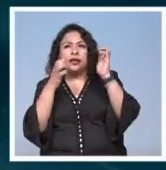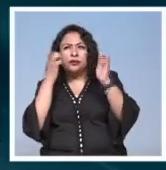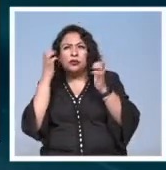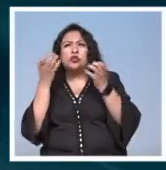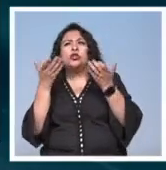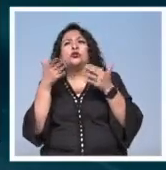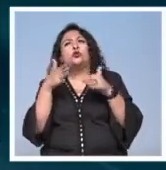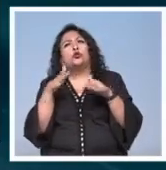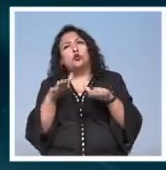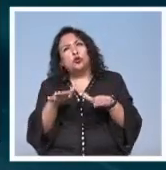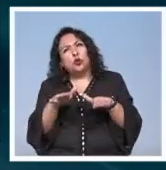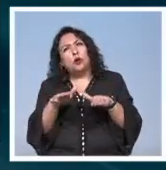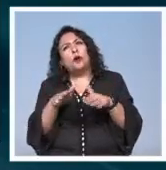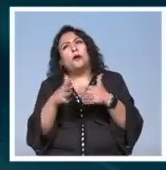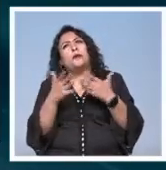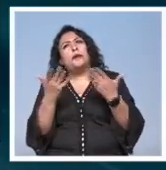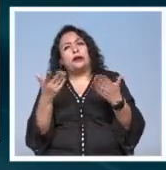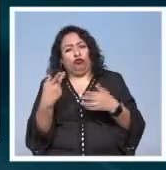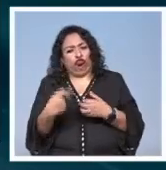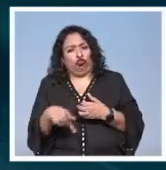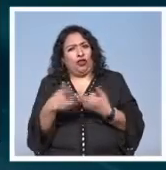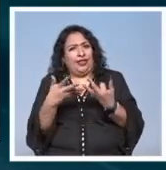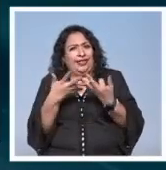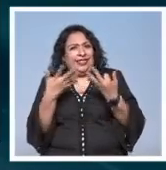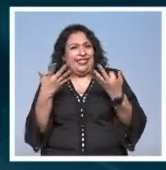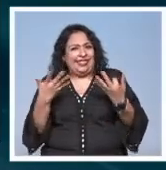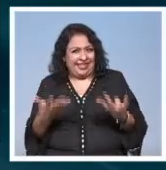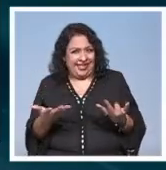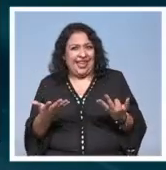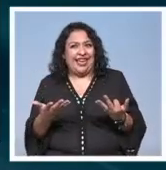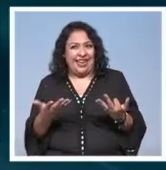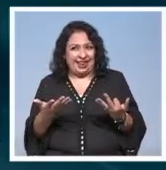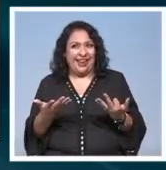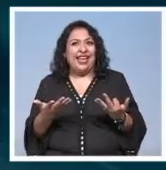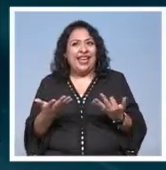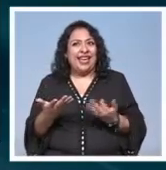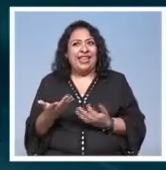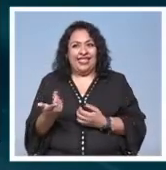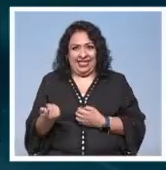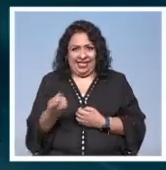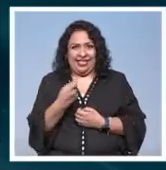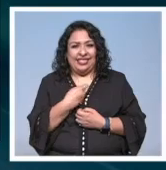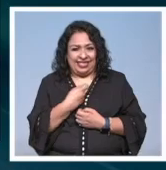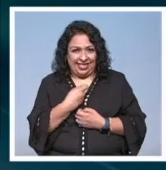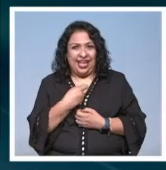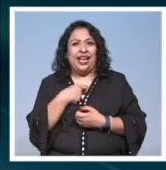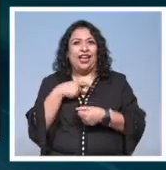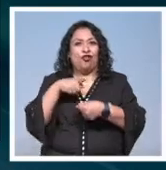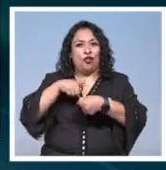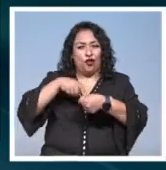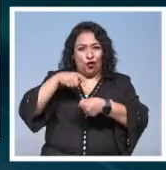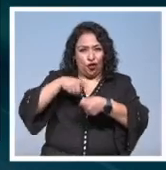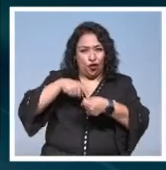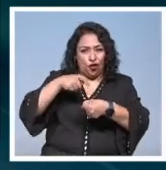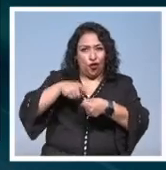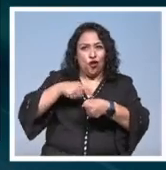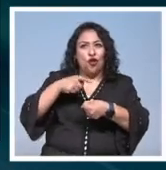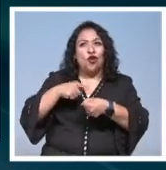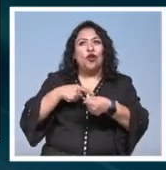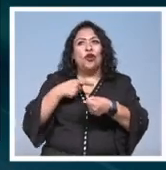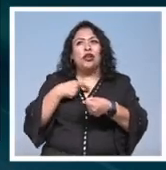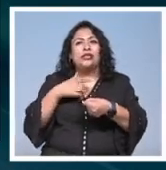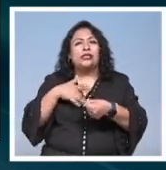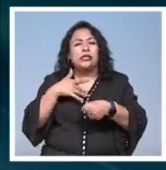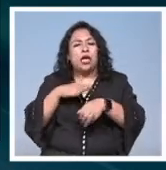trata de nuestra tierra, la identidad, los colores, las